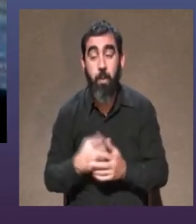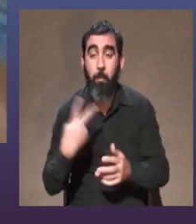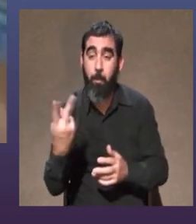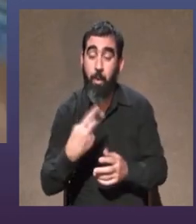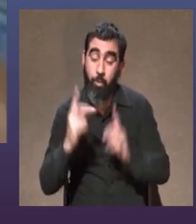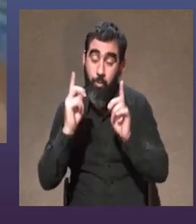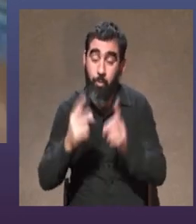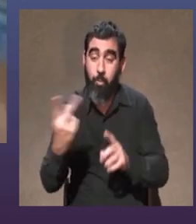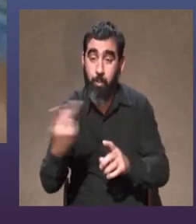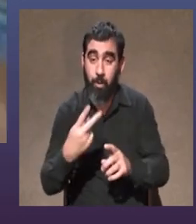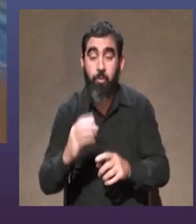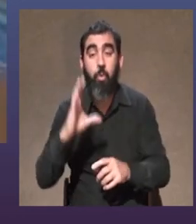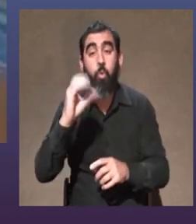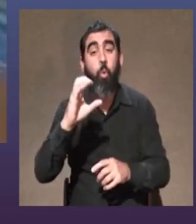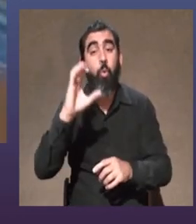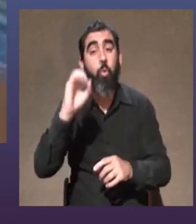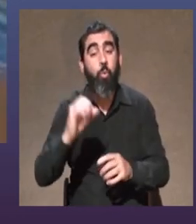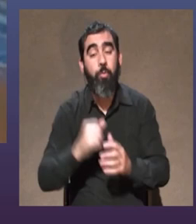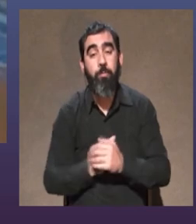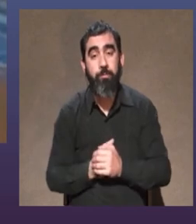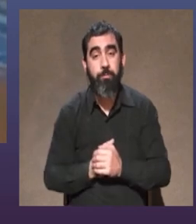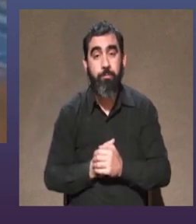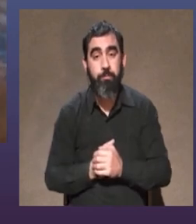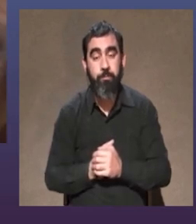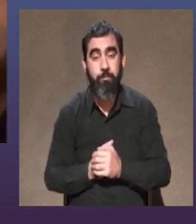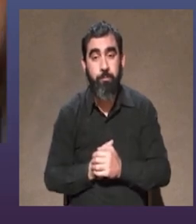ambos Coco